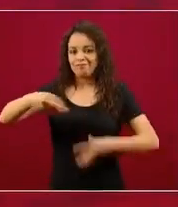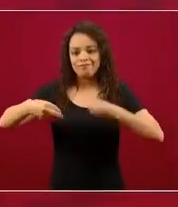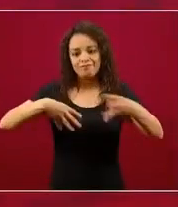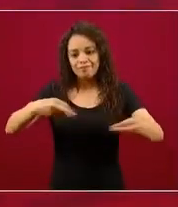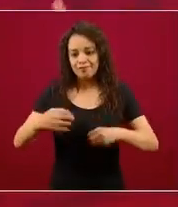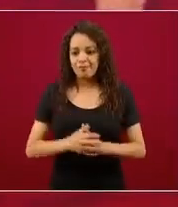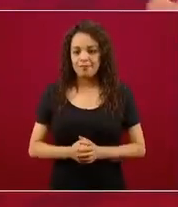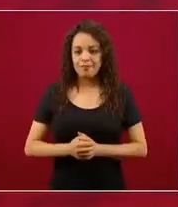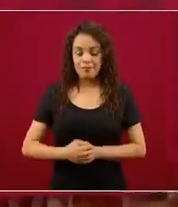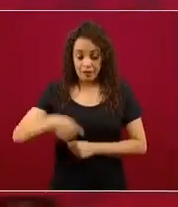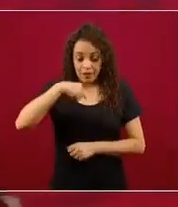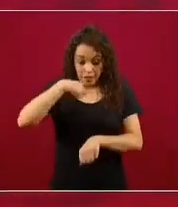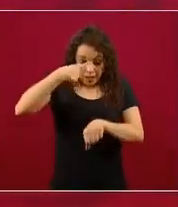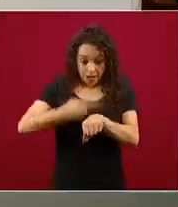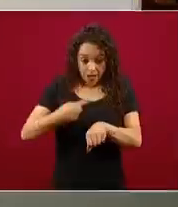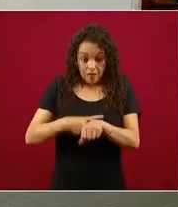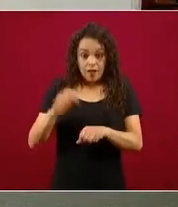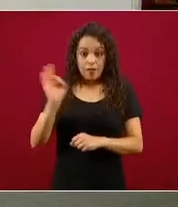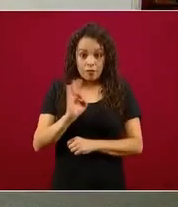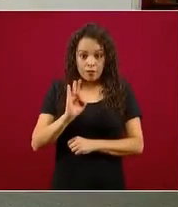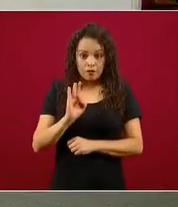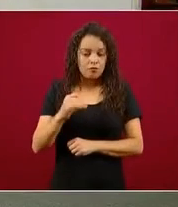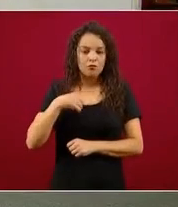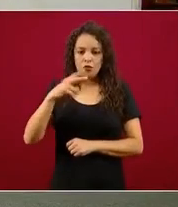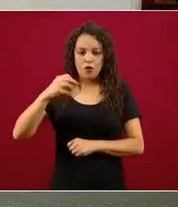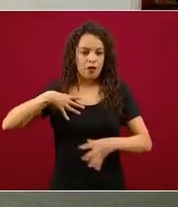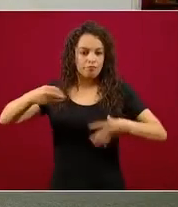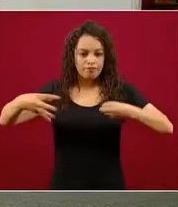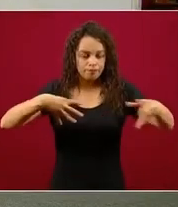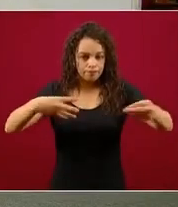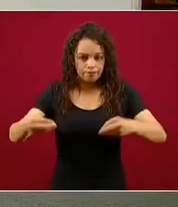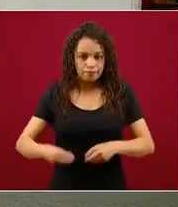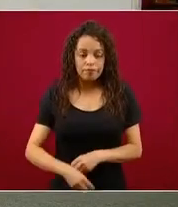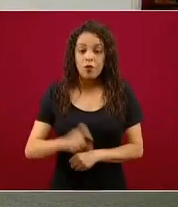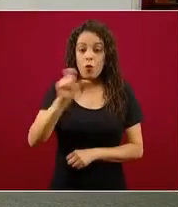contagia a los demás, que el que esté sano no sea contagiado.